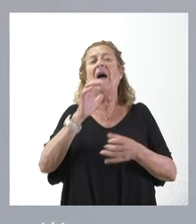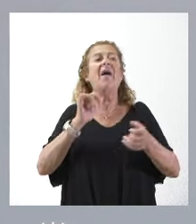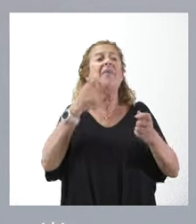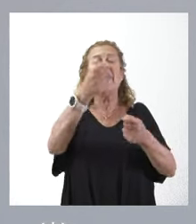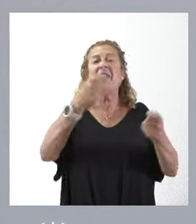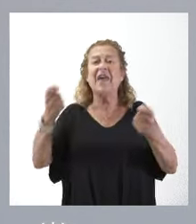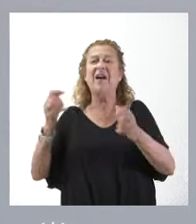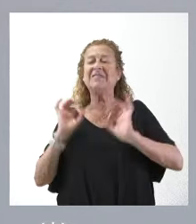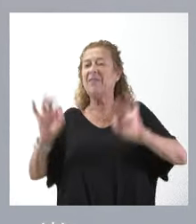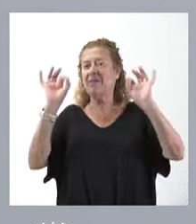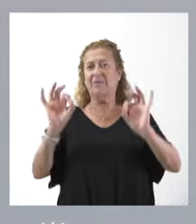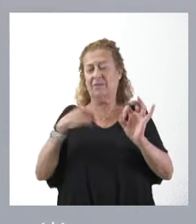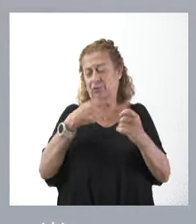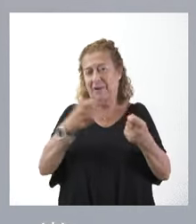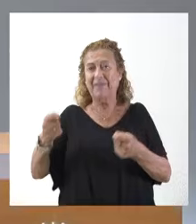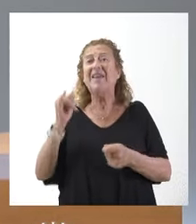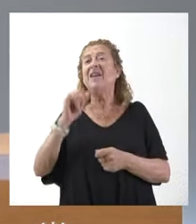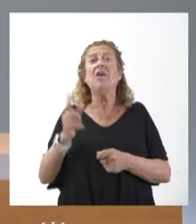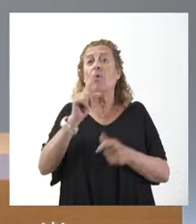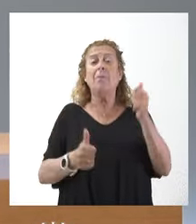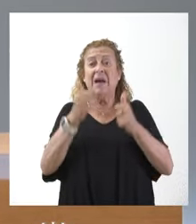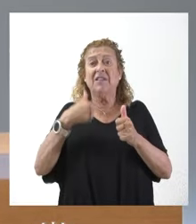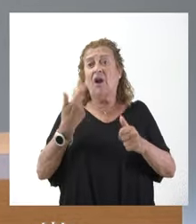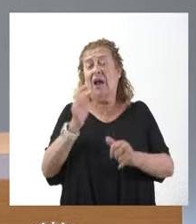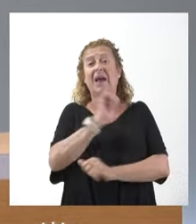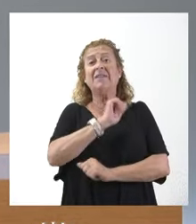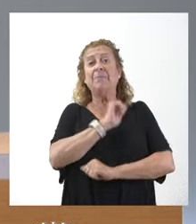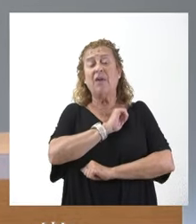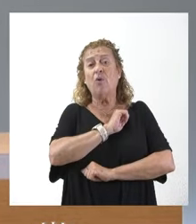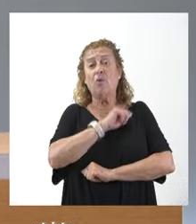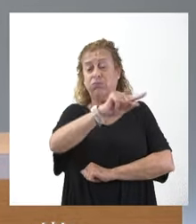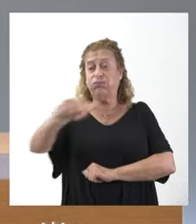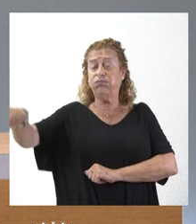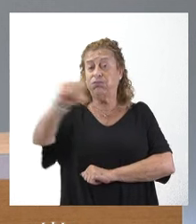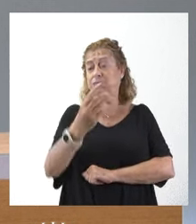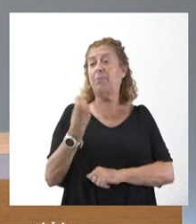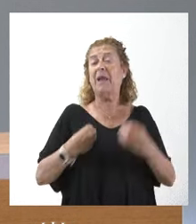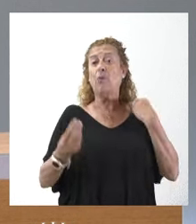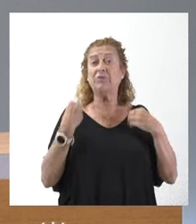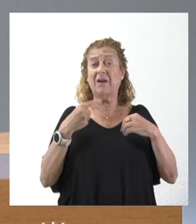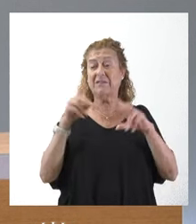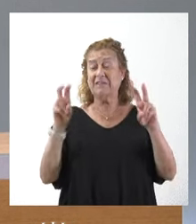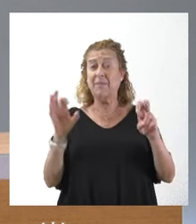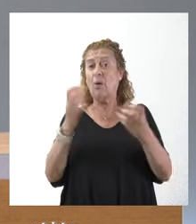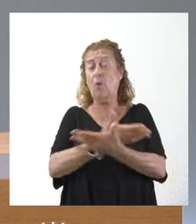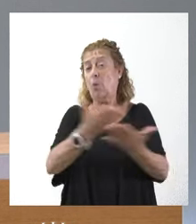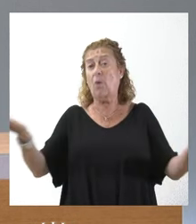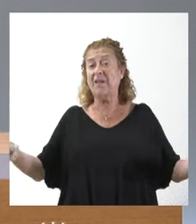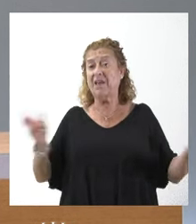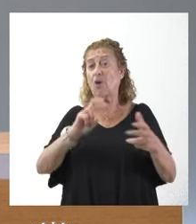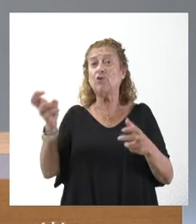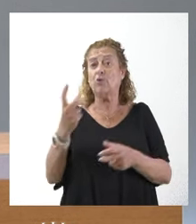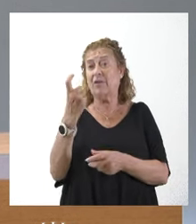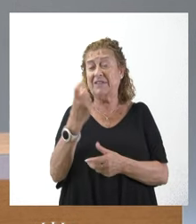esenciales que ofrecemos. Y, sin más, pues quedamos a la espera de sus preguntas sobre estos temas o sobre cualquier otro que resulte de su